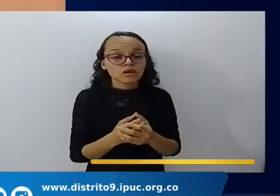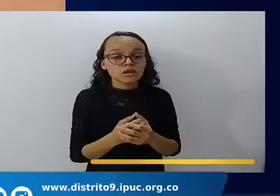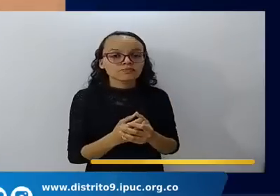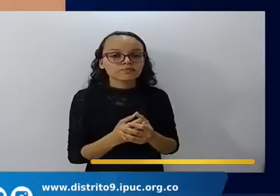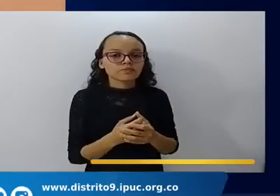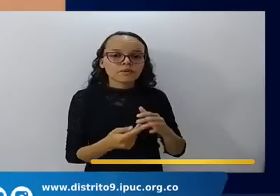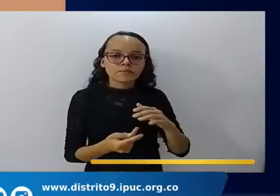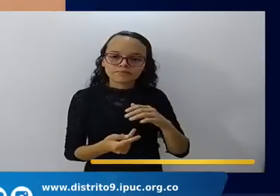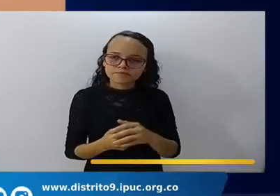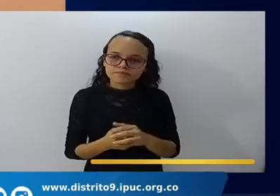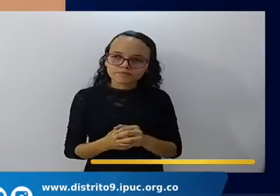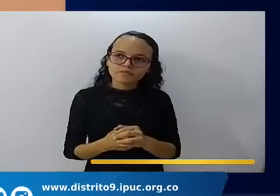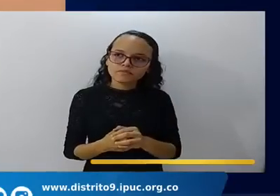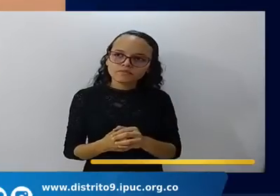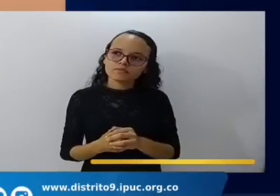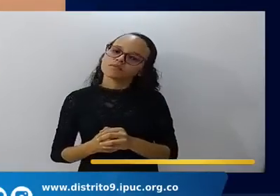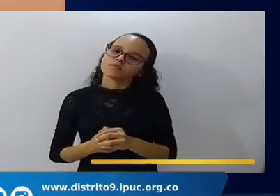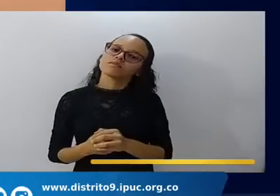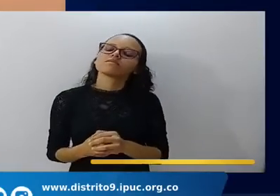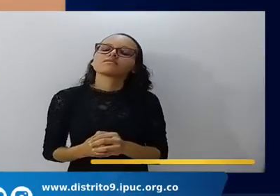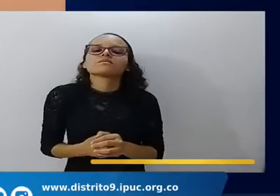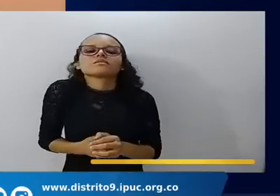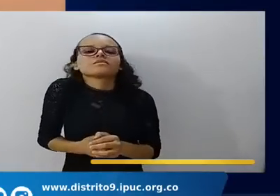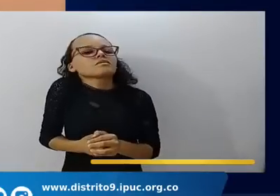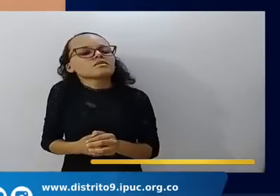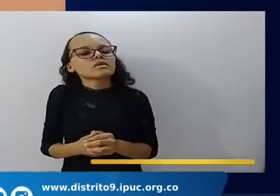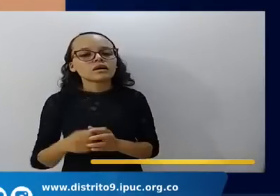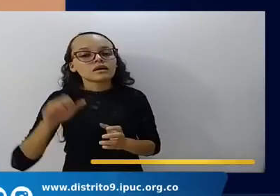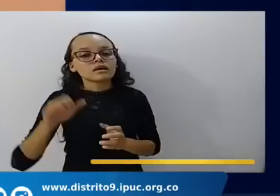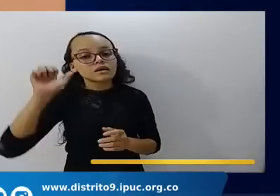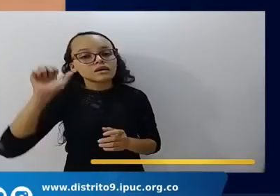noche que le digo de la vigilia si recuerdan